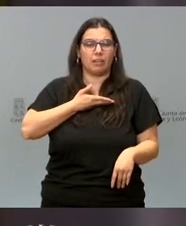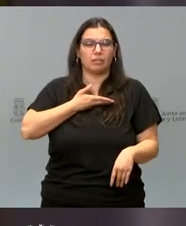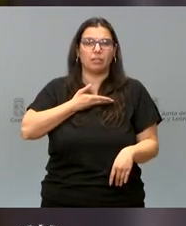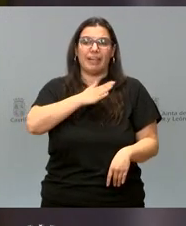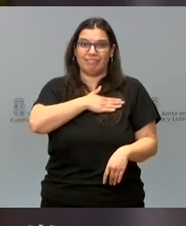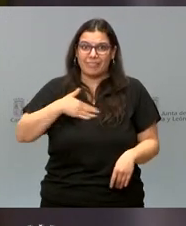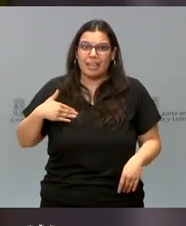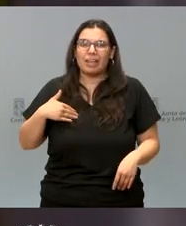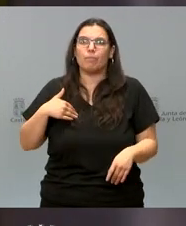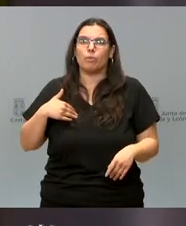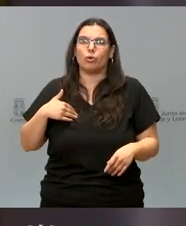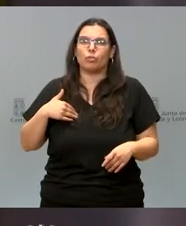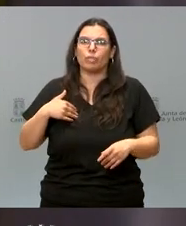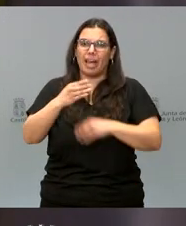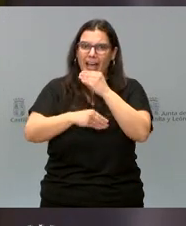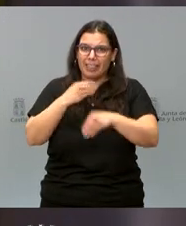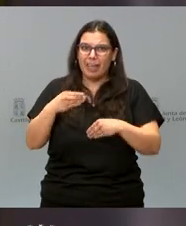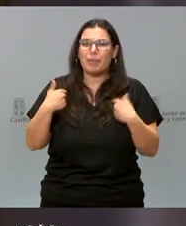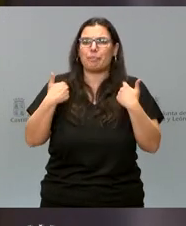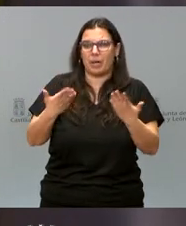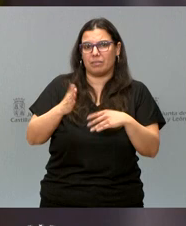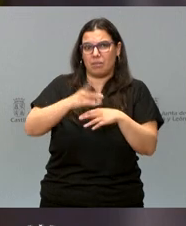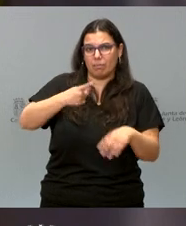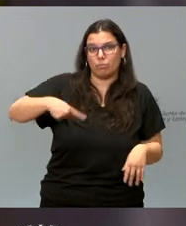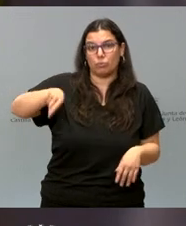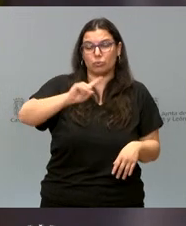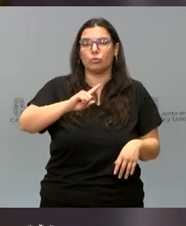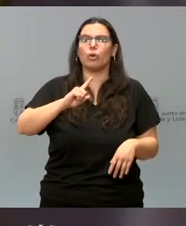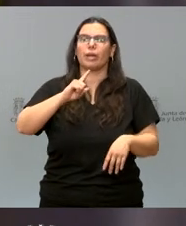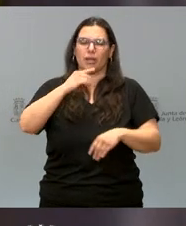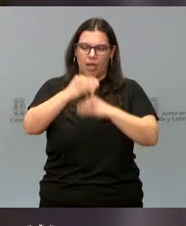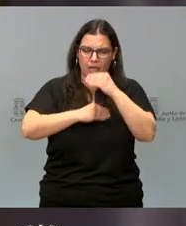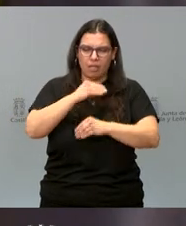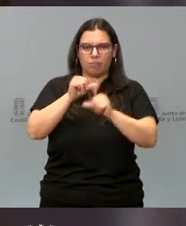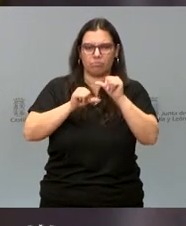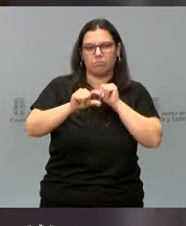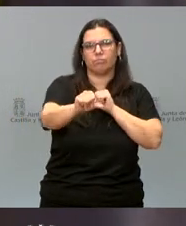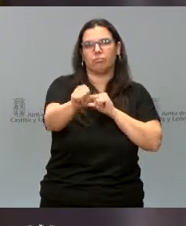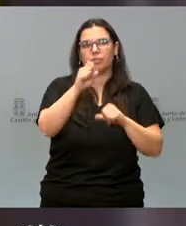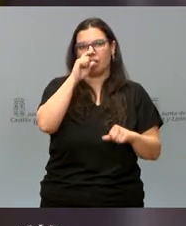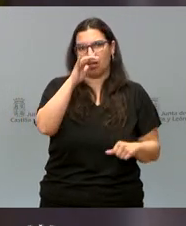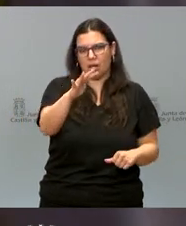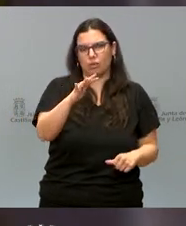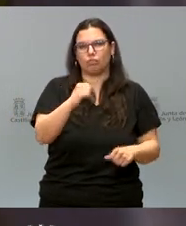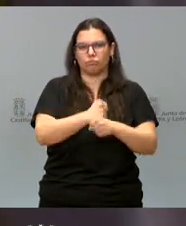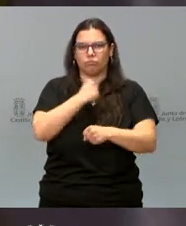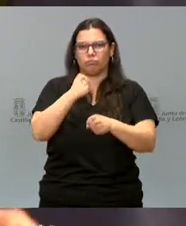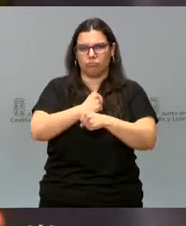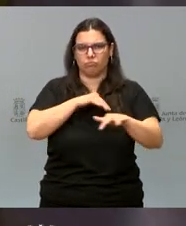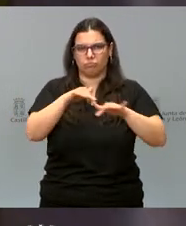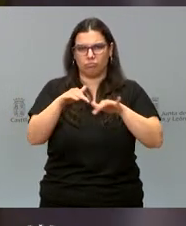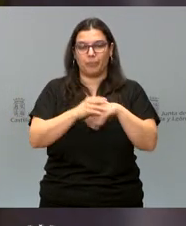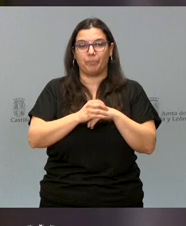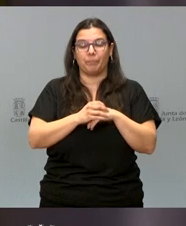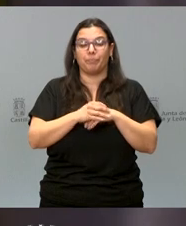hacer todavía mucho más por vosotros y que lo vamos a hacer en los próximos años de trabajo. Con